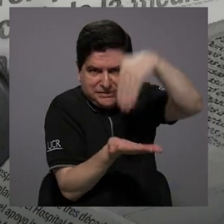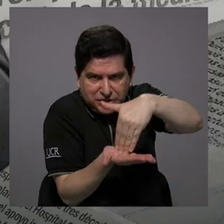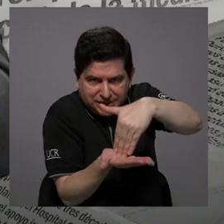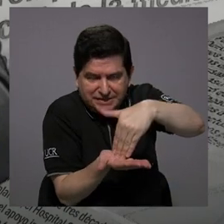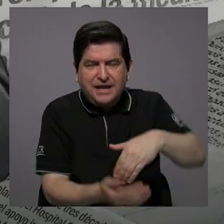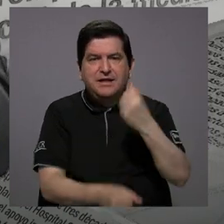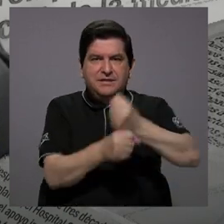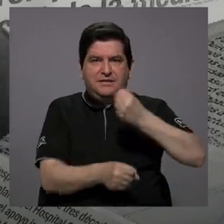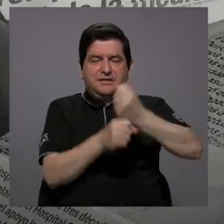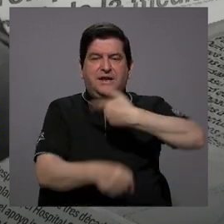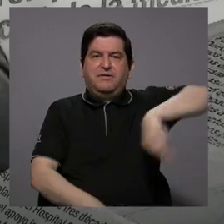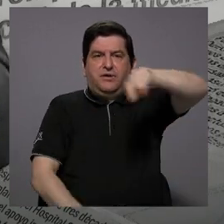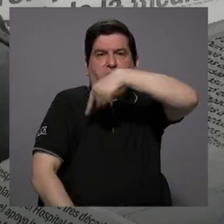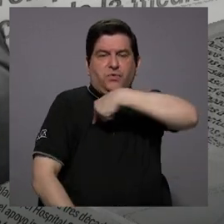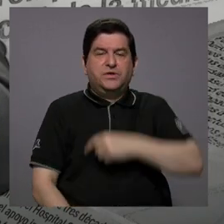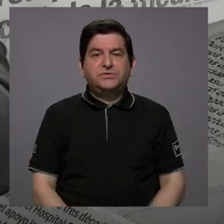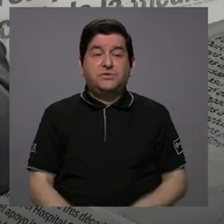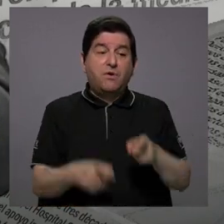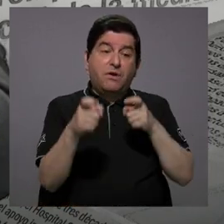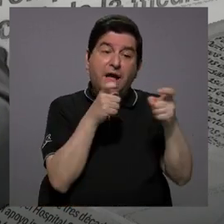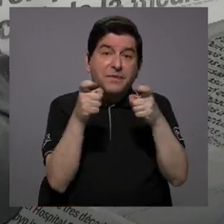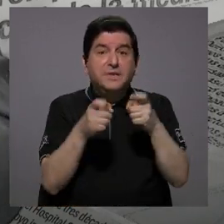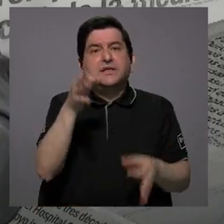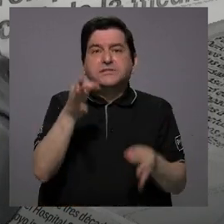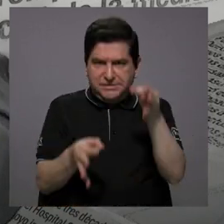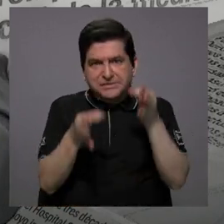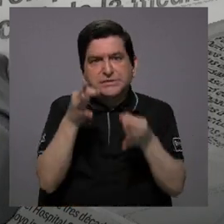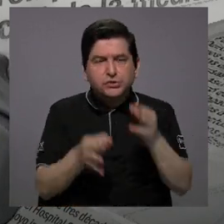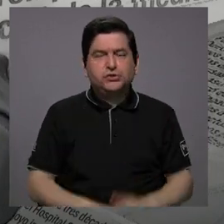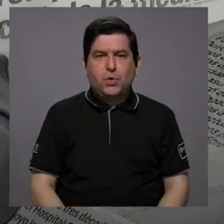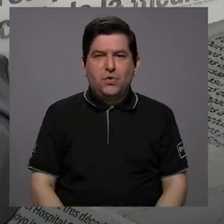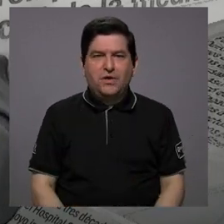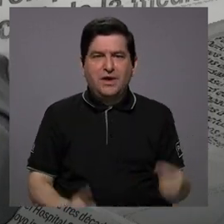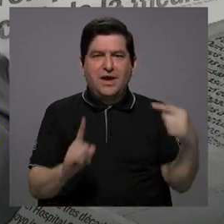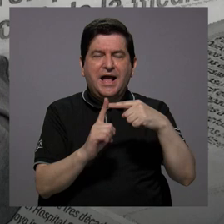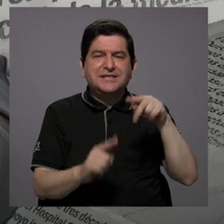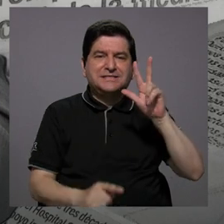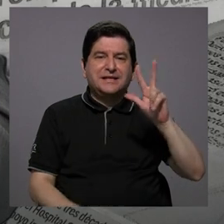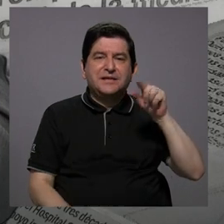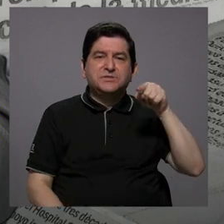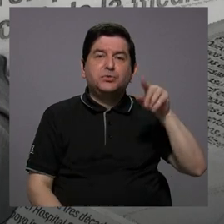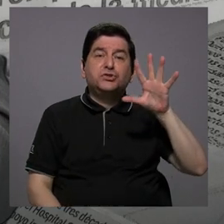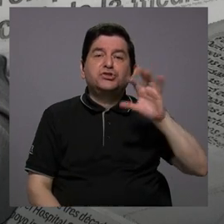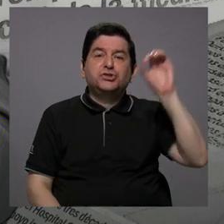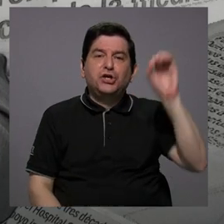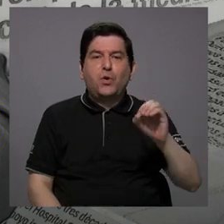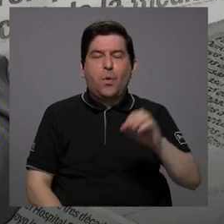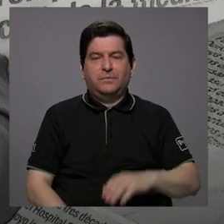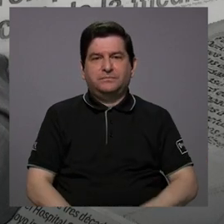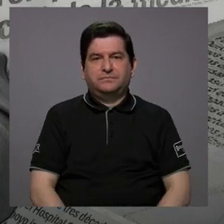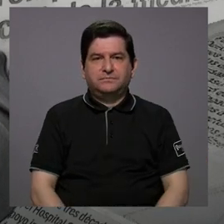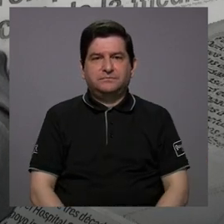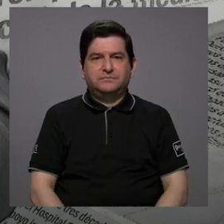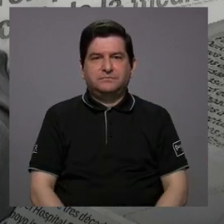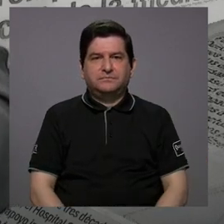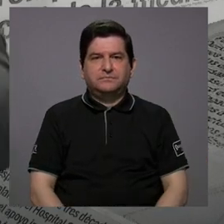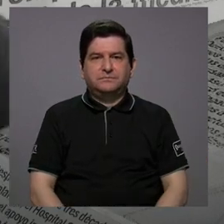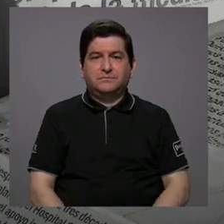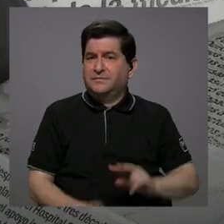la labor que realizamos, que es administrar justicia, llega al 3.5%. O sea,